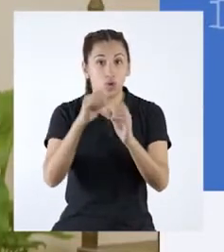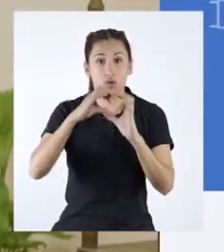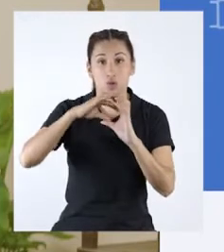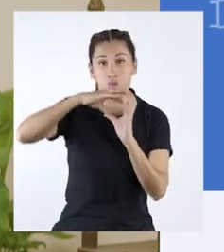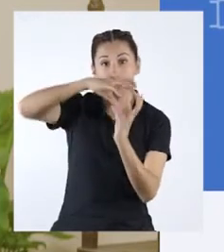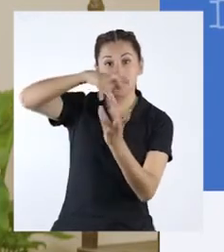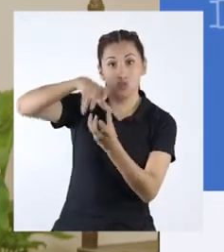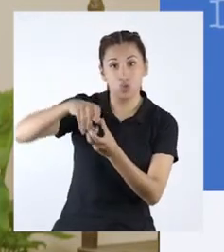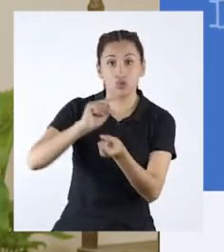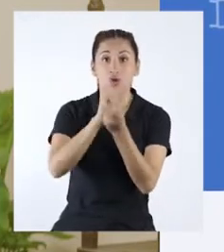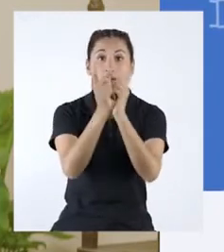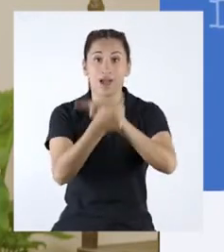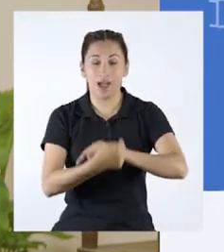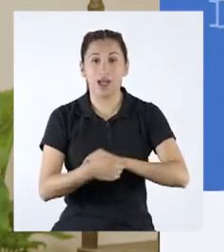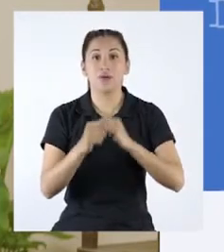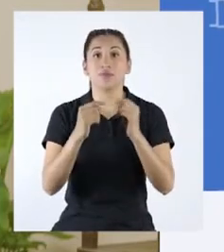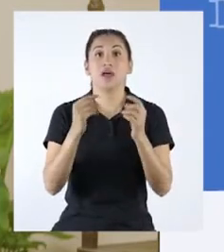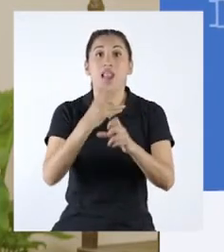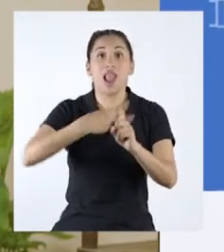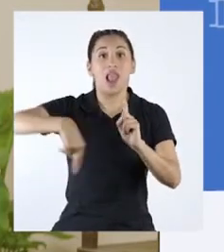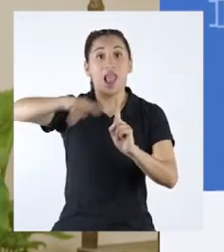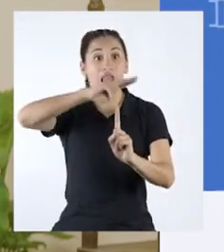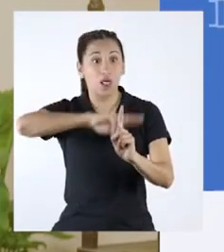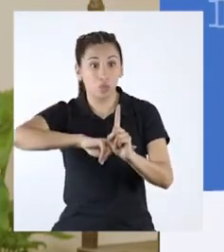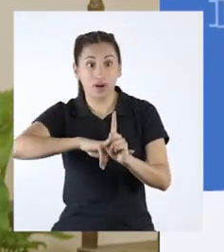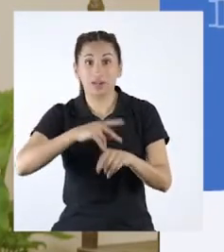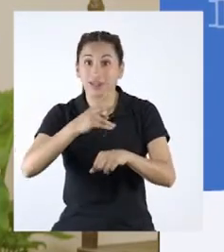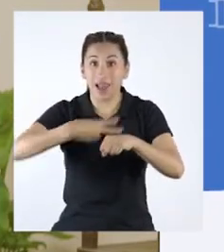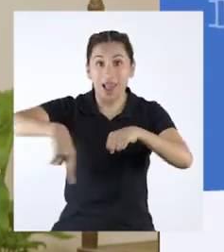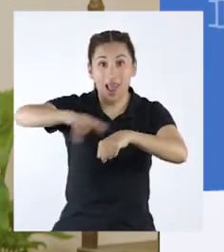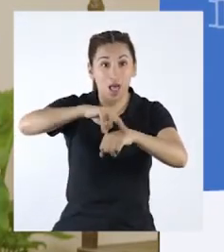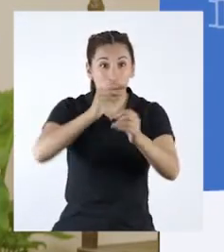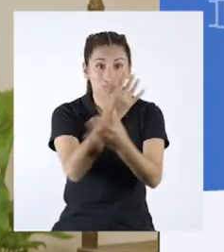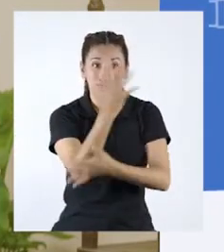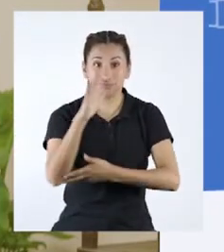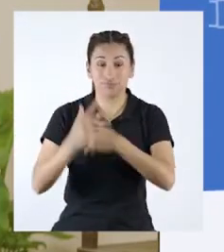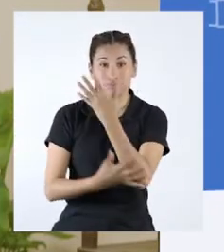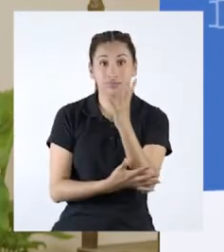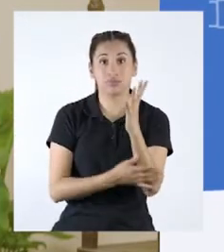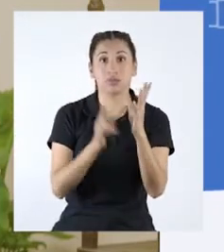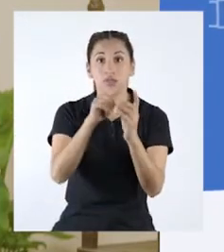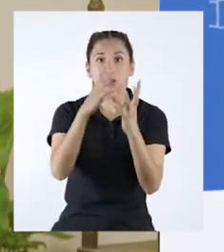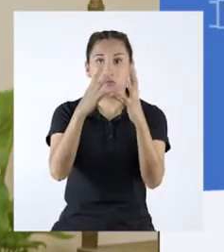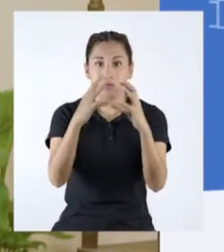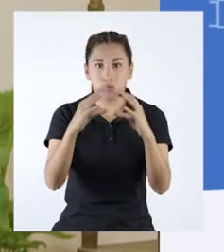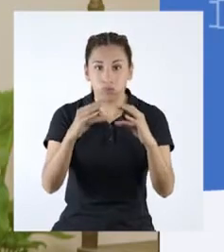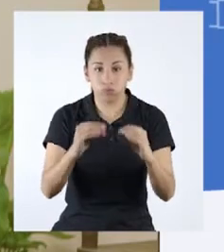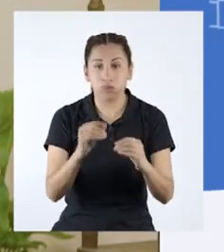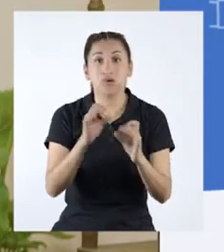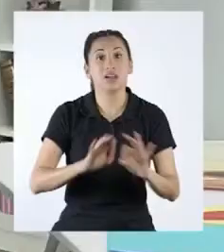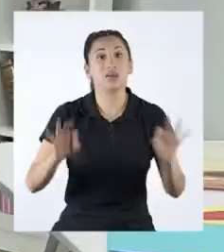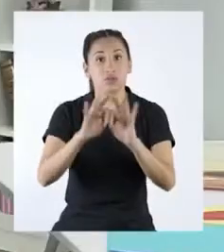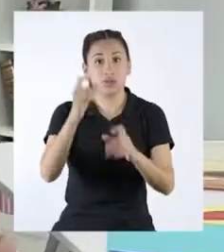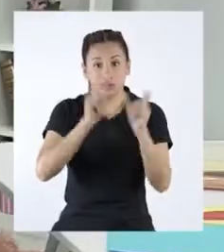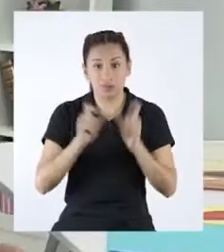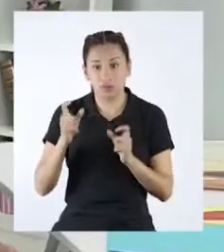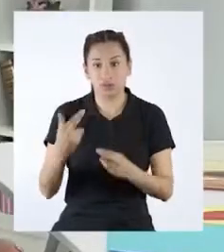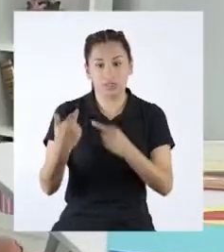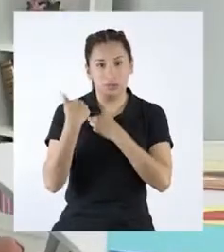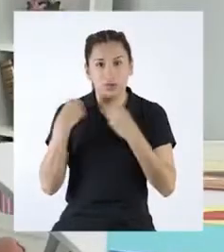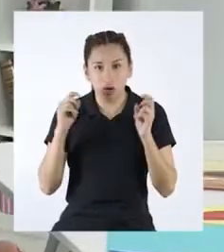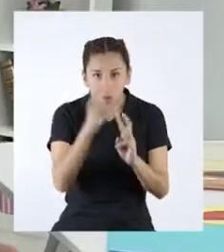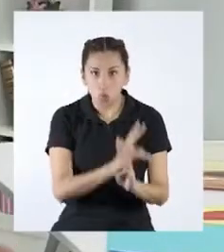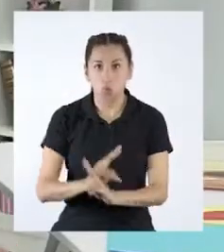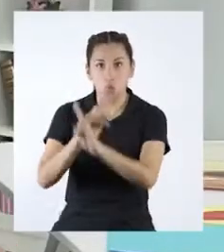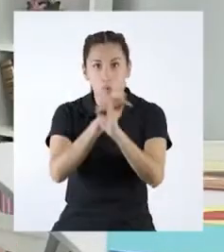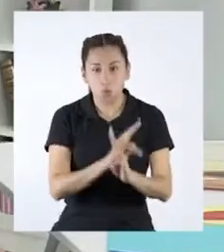el mundo cambia y la naturaleza se degrada si no interactuamos con ella de manera responsable. Es nuestra